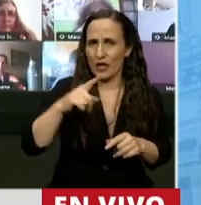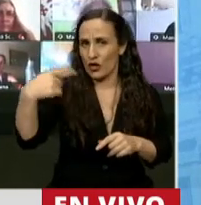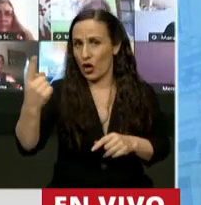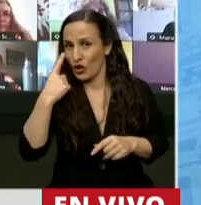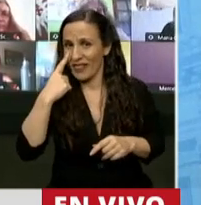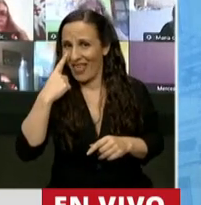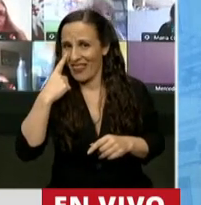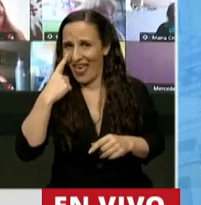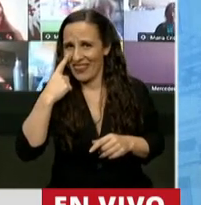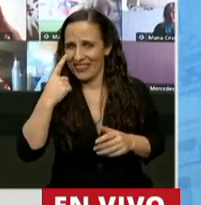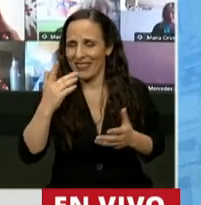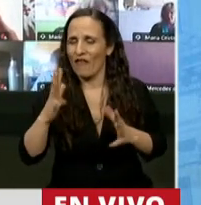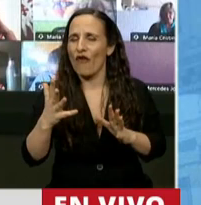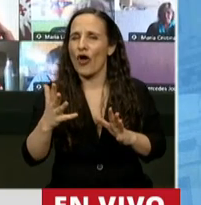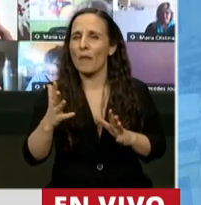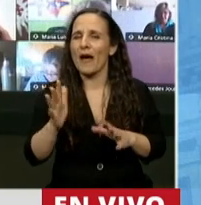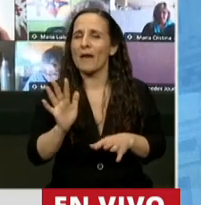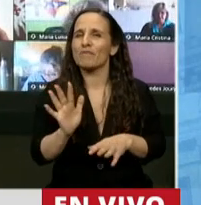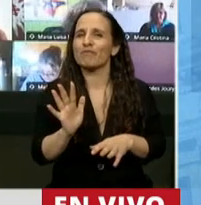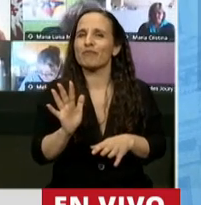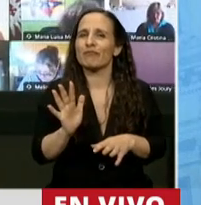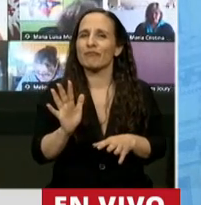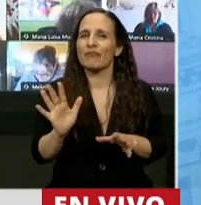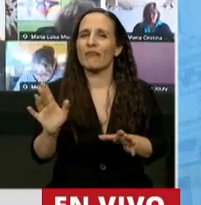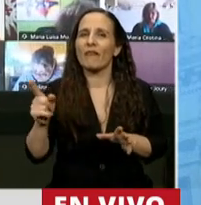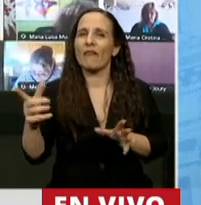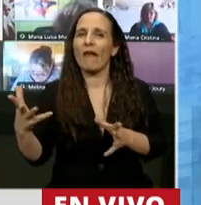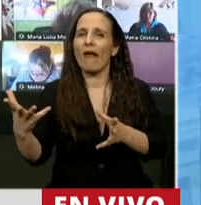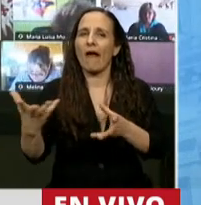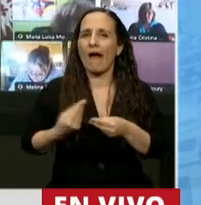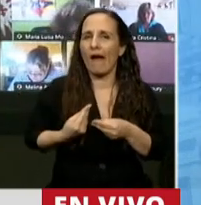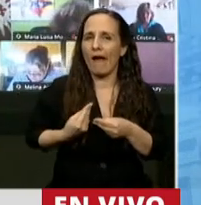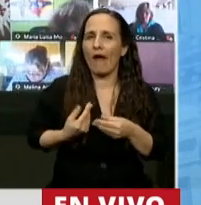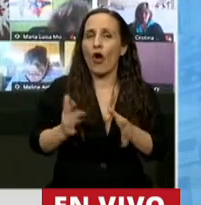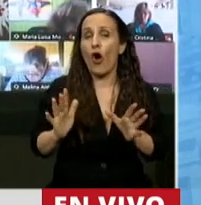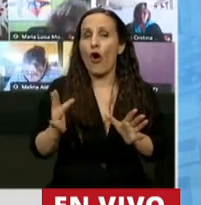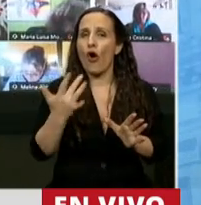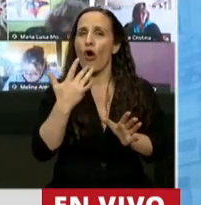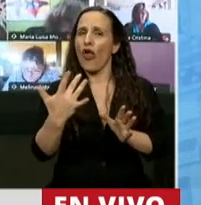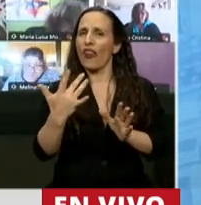sirvan como una especie de coro o de decoración